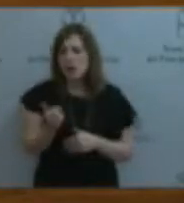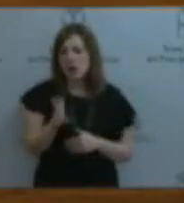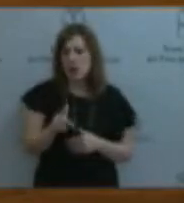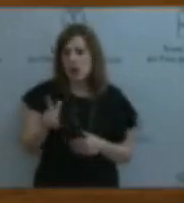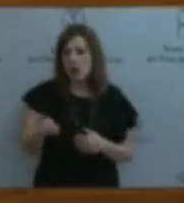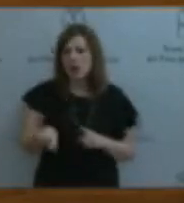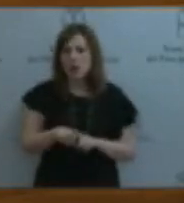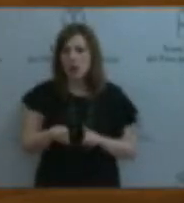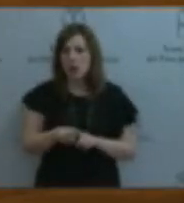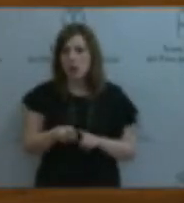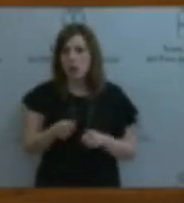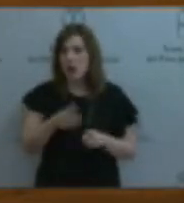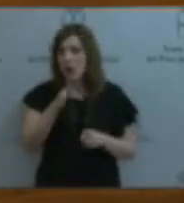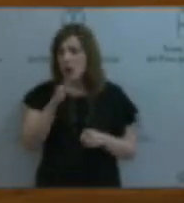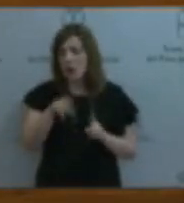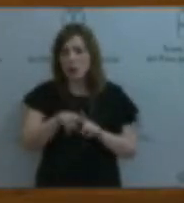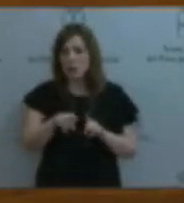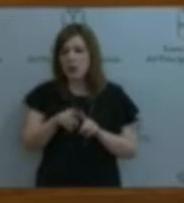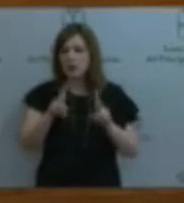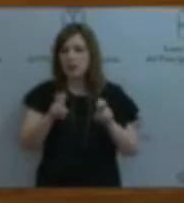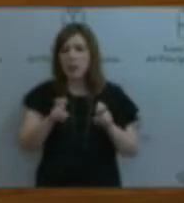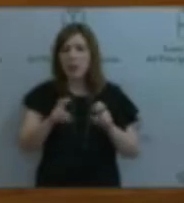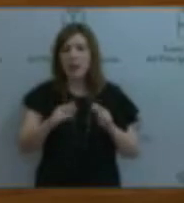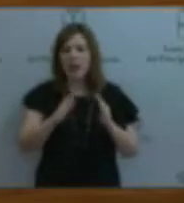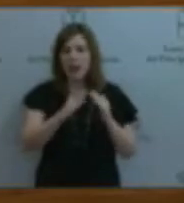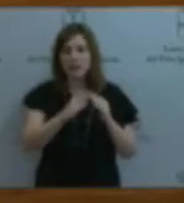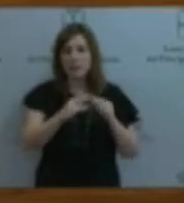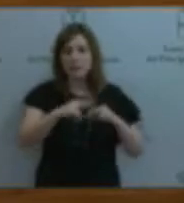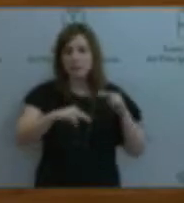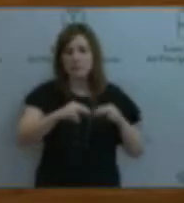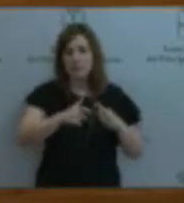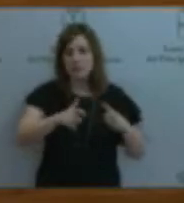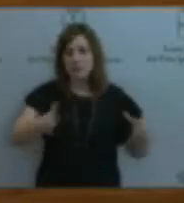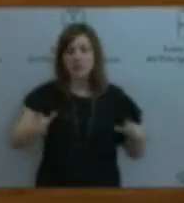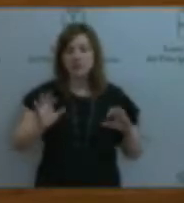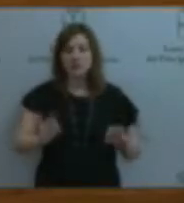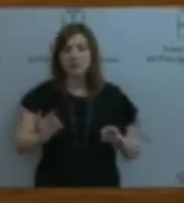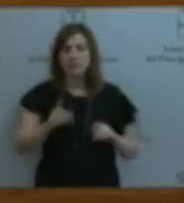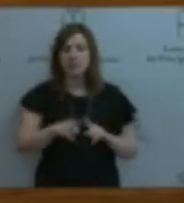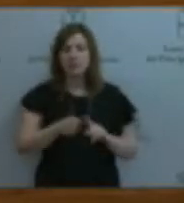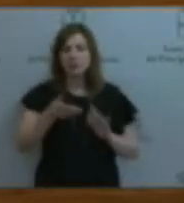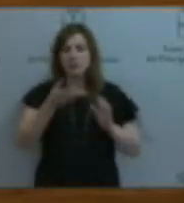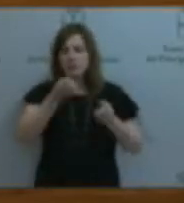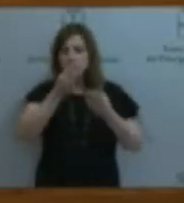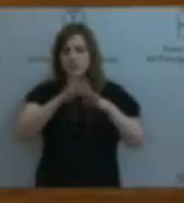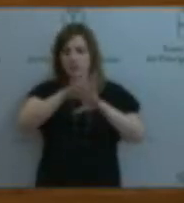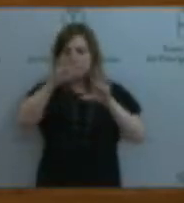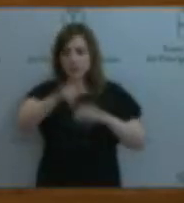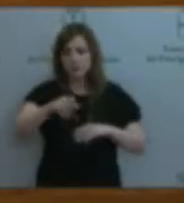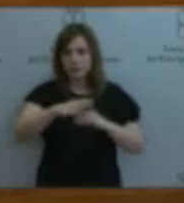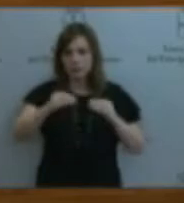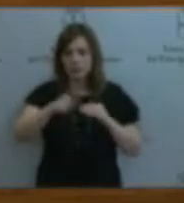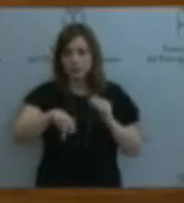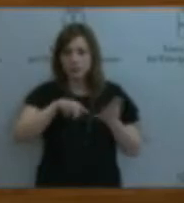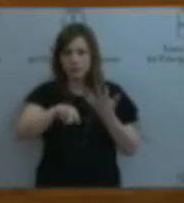fuera el nuevo boom del ladrillo. Para hacer justicia solo se requiere información clara a los usuarios y transparencia en las